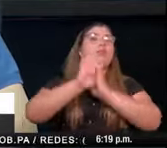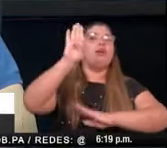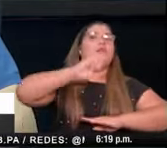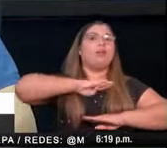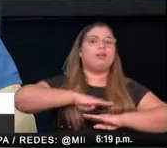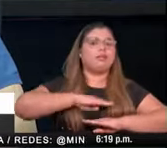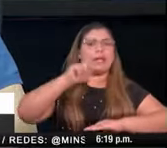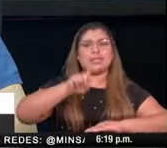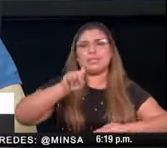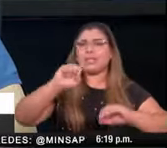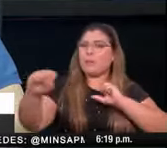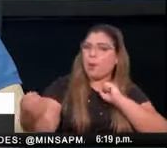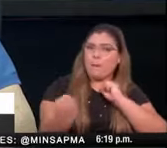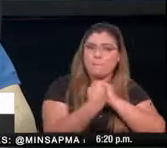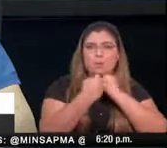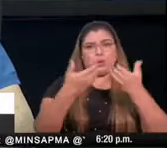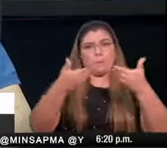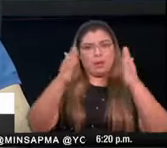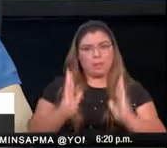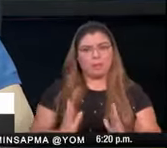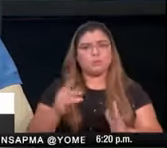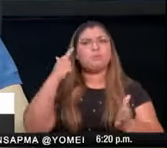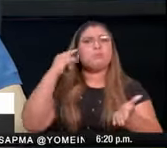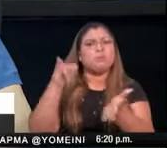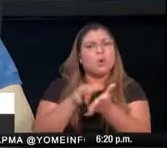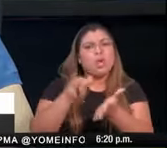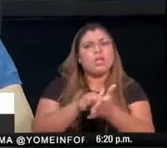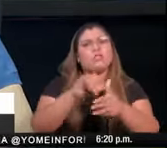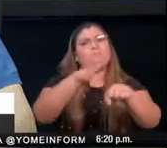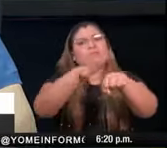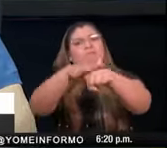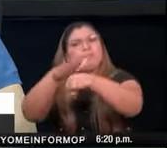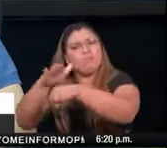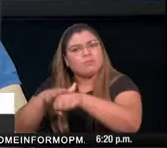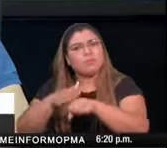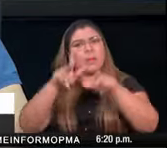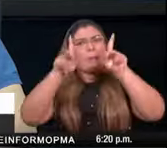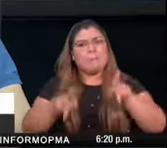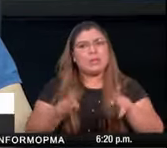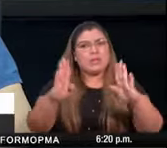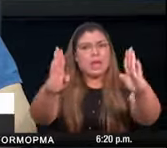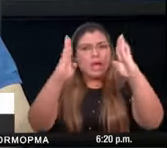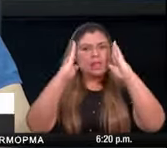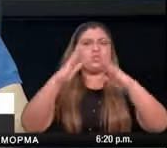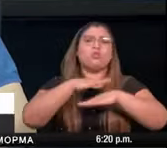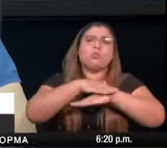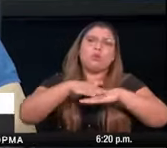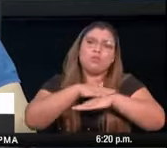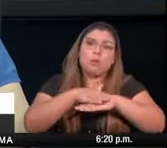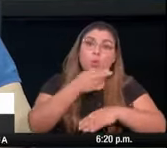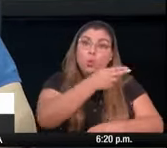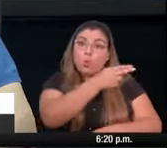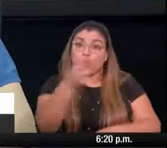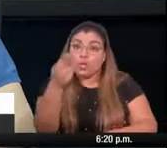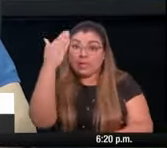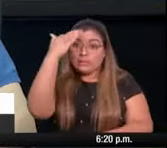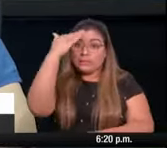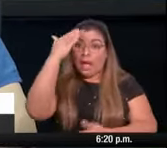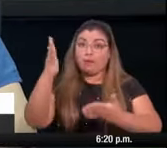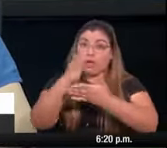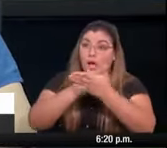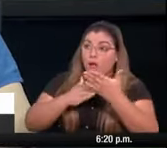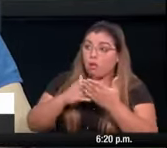por eso hoy hacemos un llamado a todos para que de alguna manera si conocen de un caso